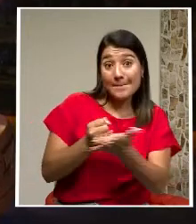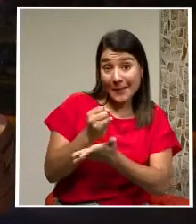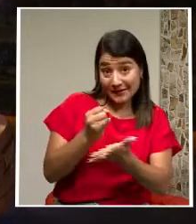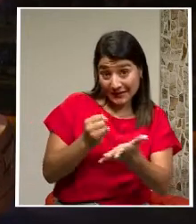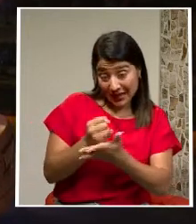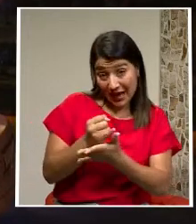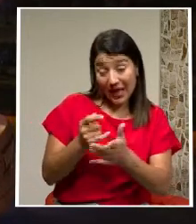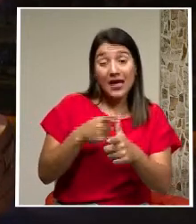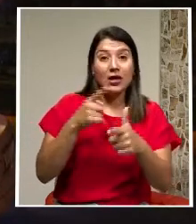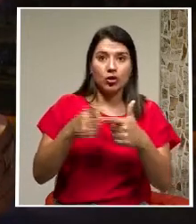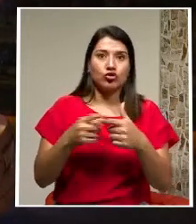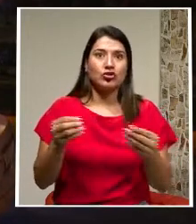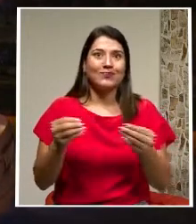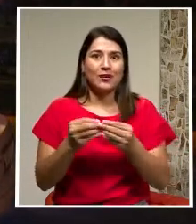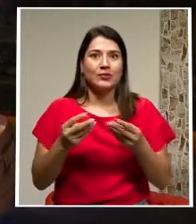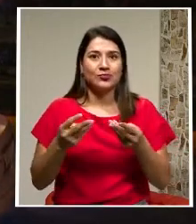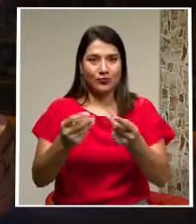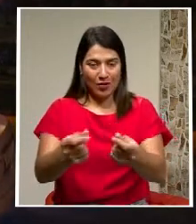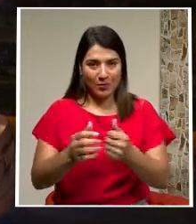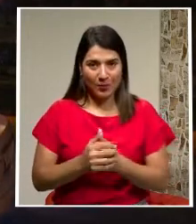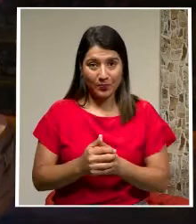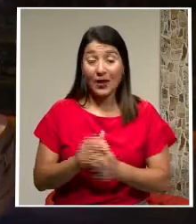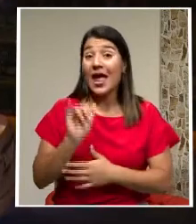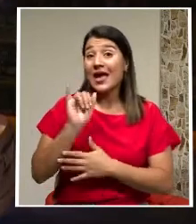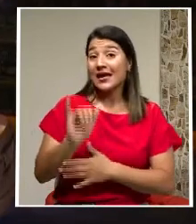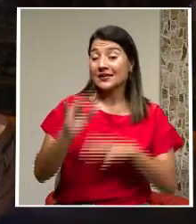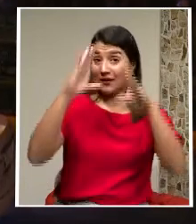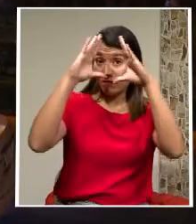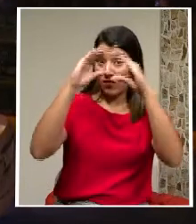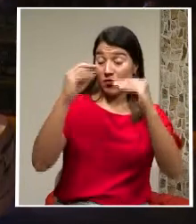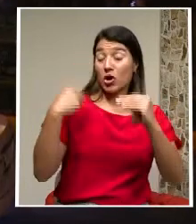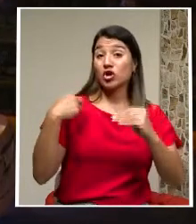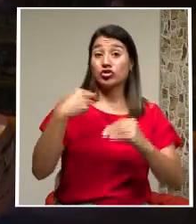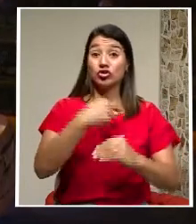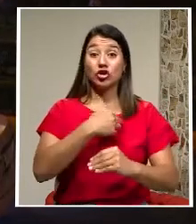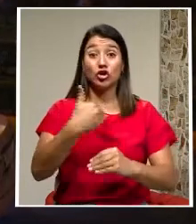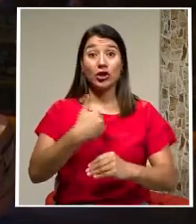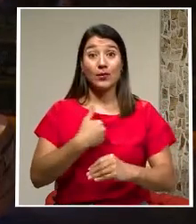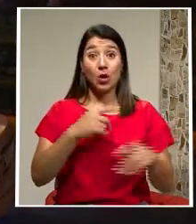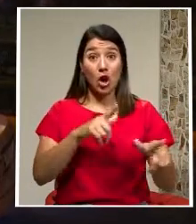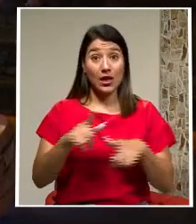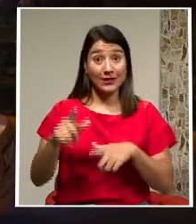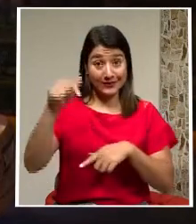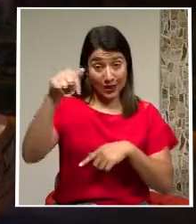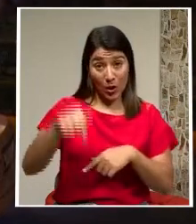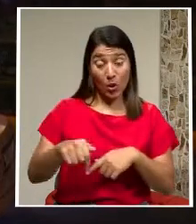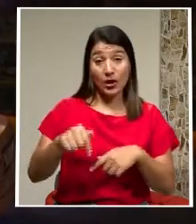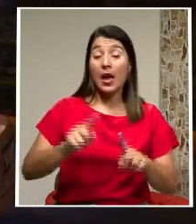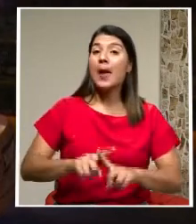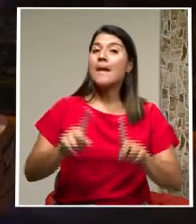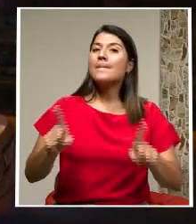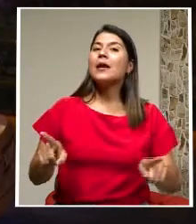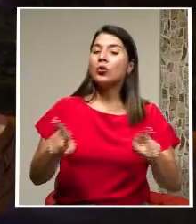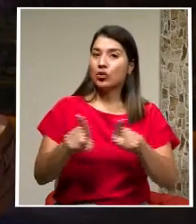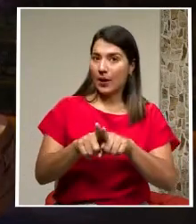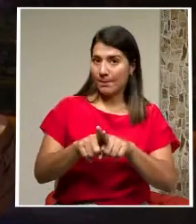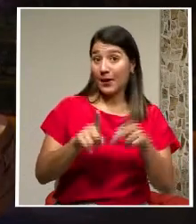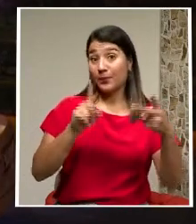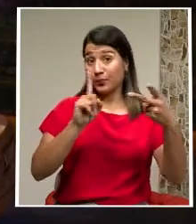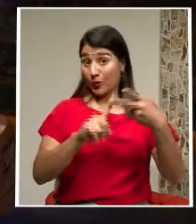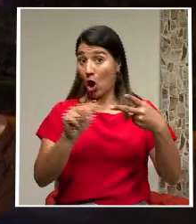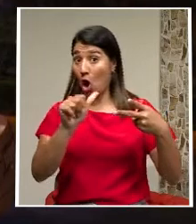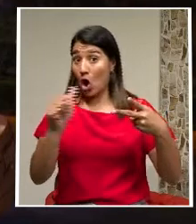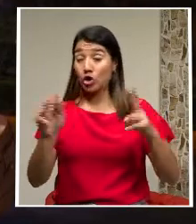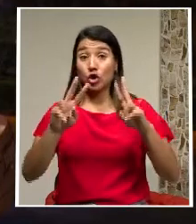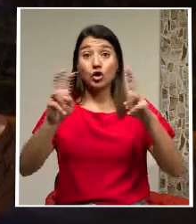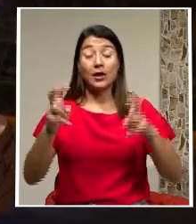investigación. Esa es una de las informaciones que hemos preparado el día de hoy, don Ernesto y amigos televidentes pero también la otra información